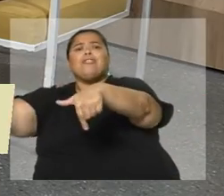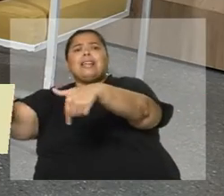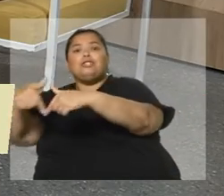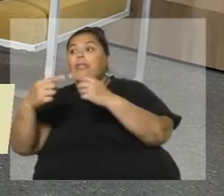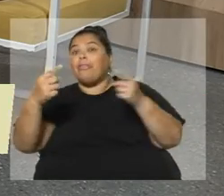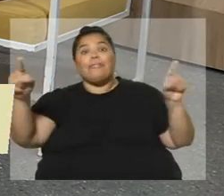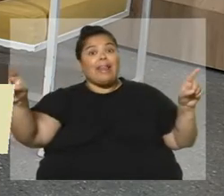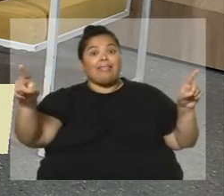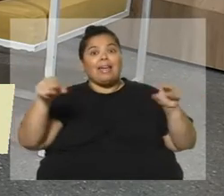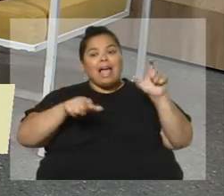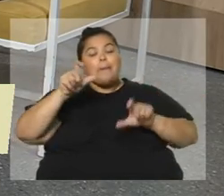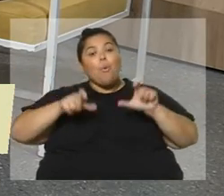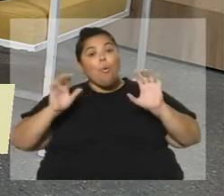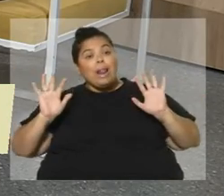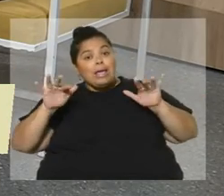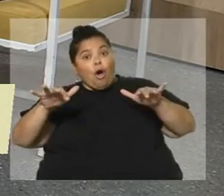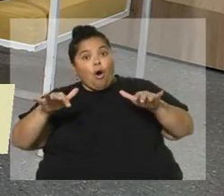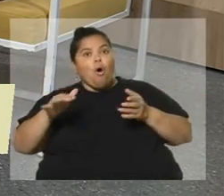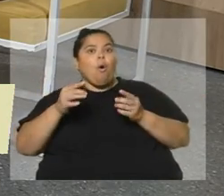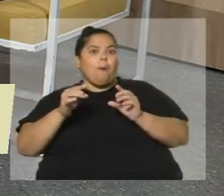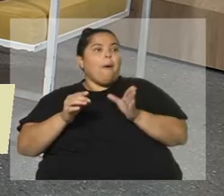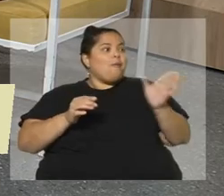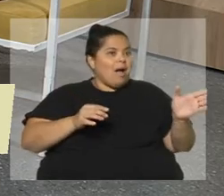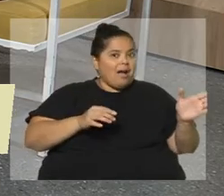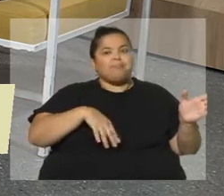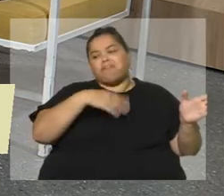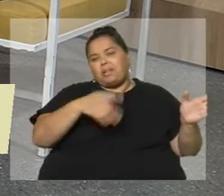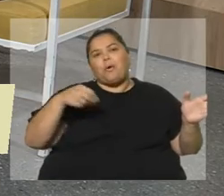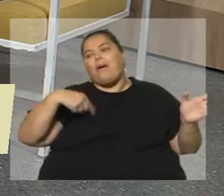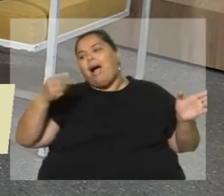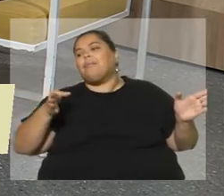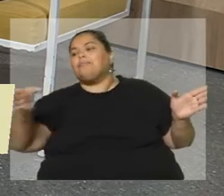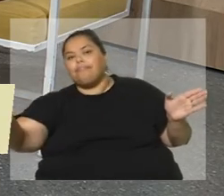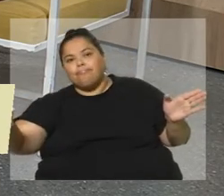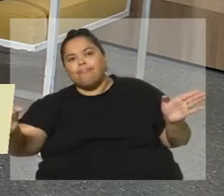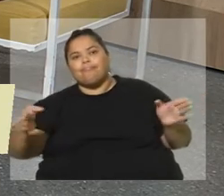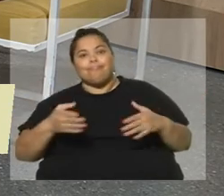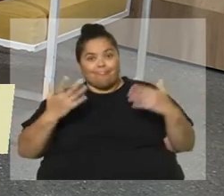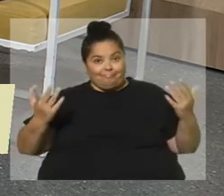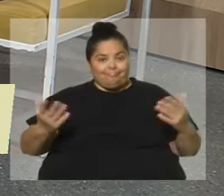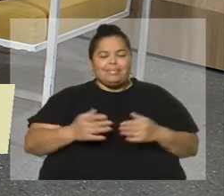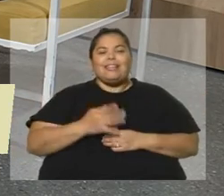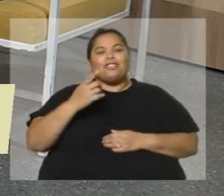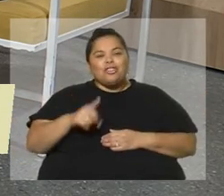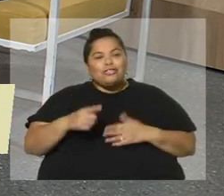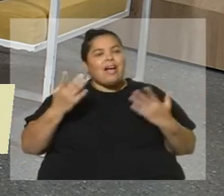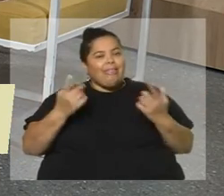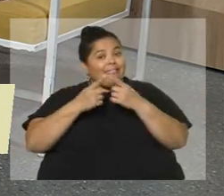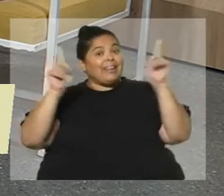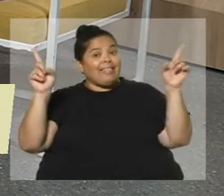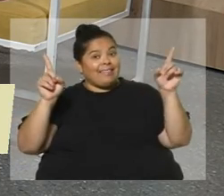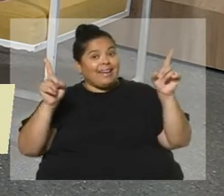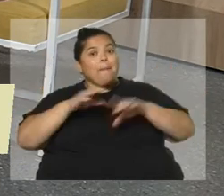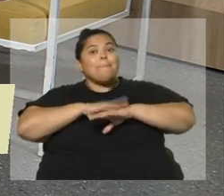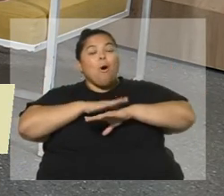ahí se reparte, va pasando por todas, no es que se va a quedar sin ver algo. Y bueno, y eso sucede a la misma